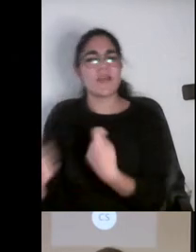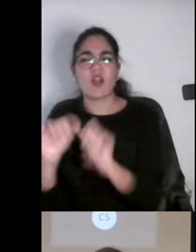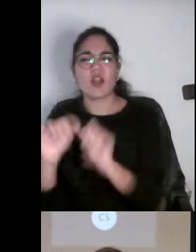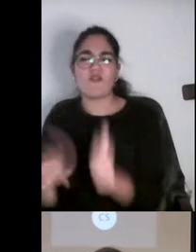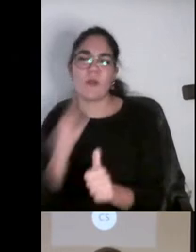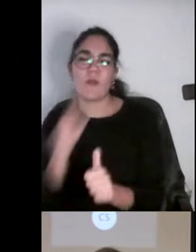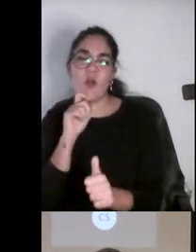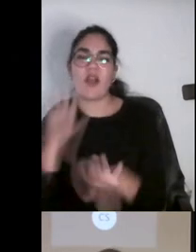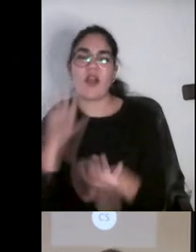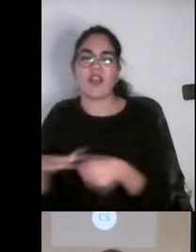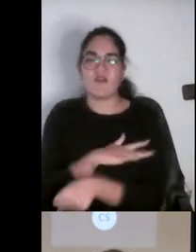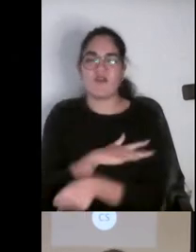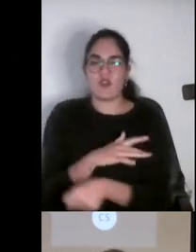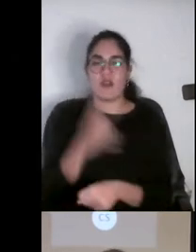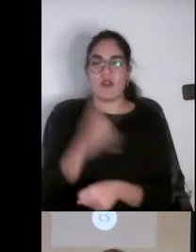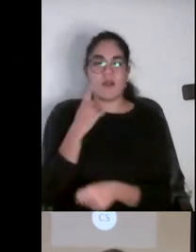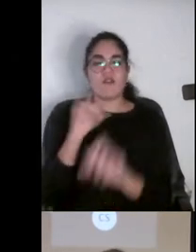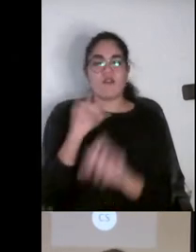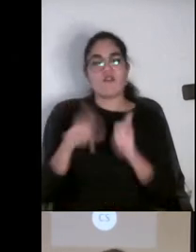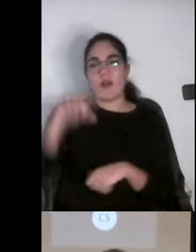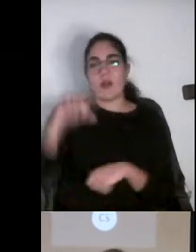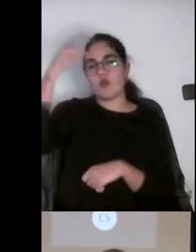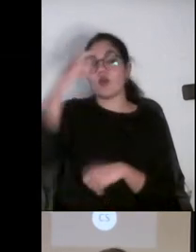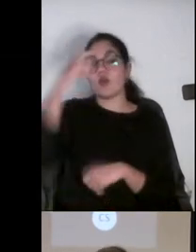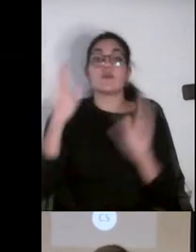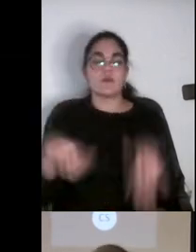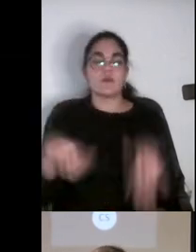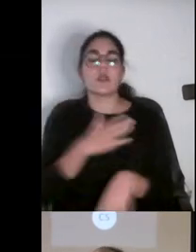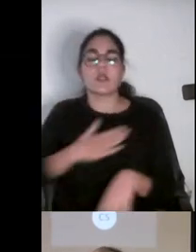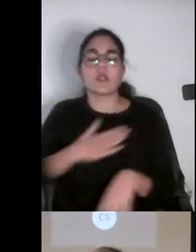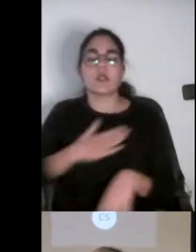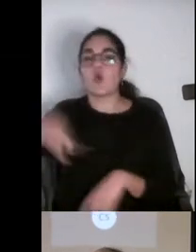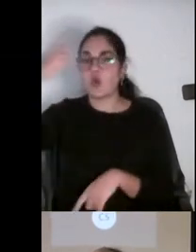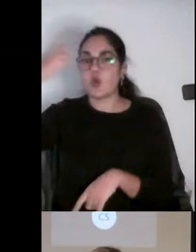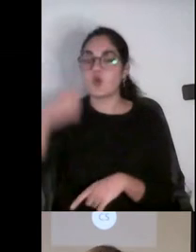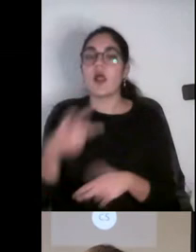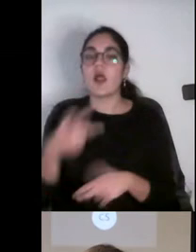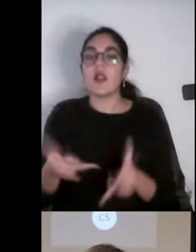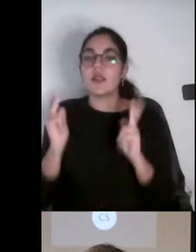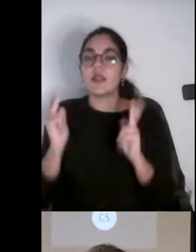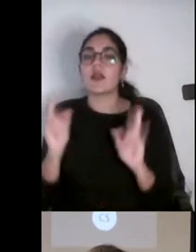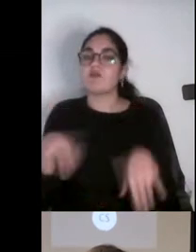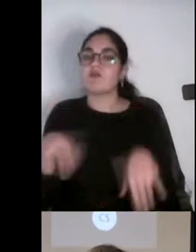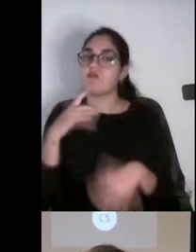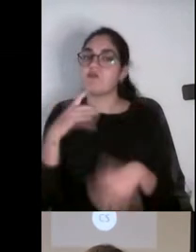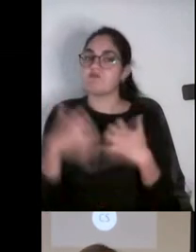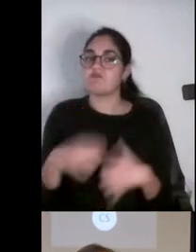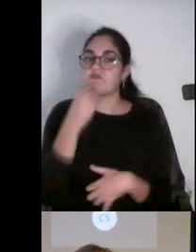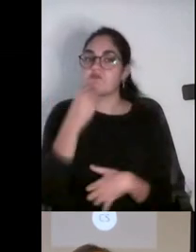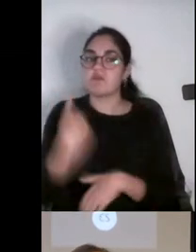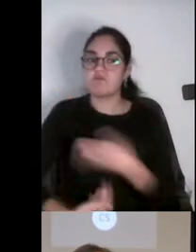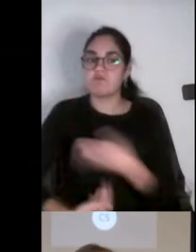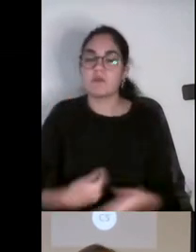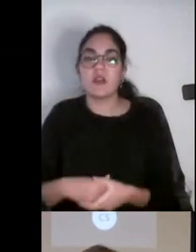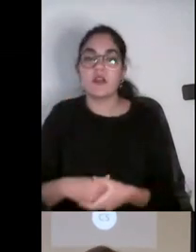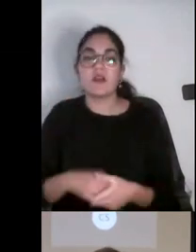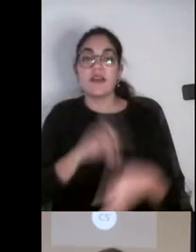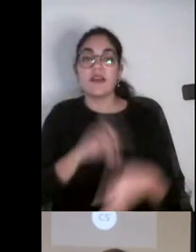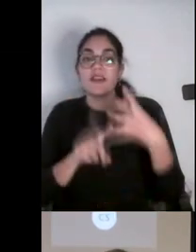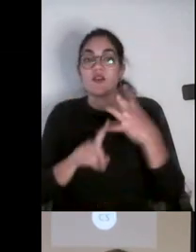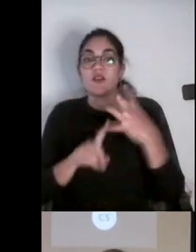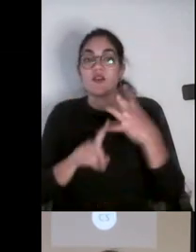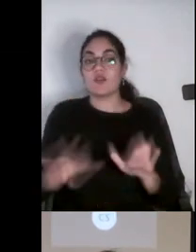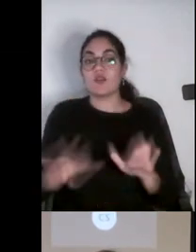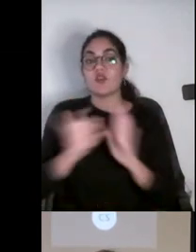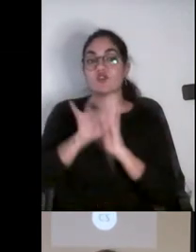vista, bueno pues que hay otra opción que es la cultura libre donde también las cosas en muchos casos funcionan. Y por último tenemos